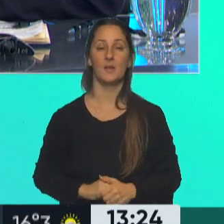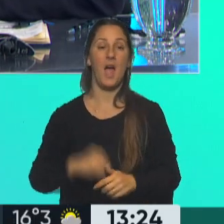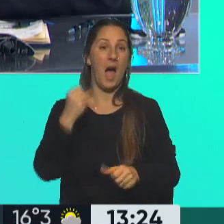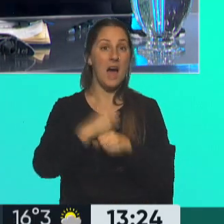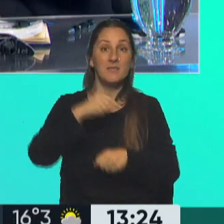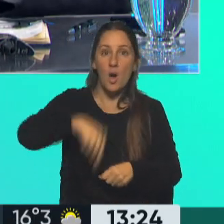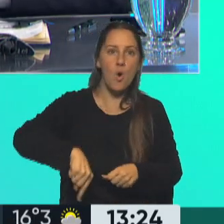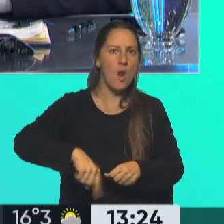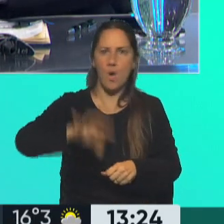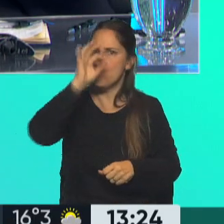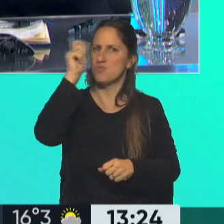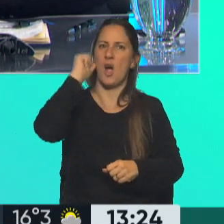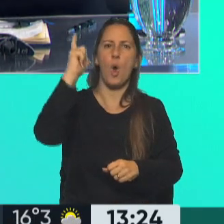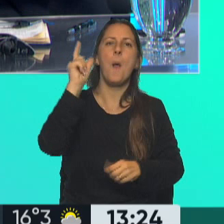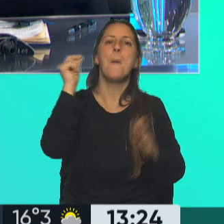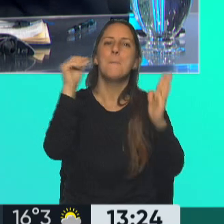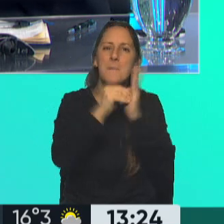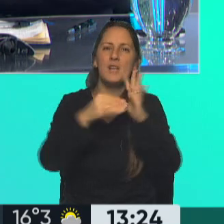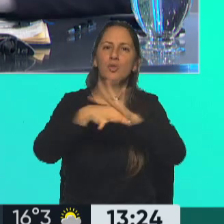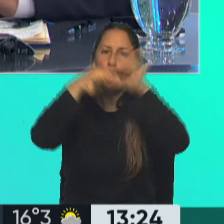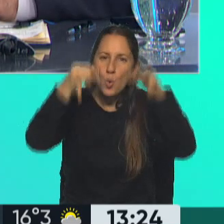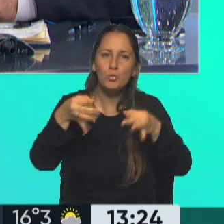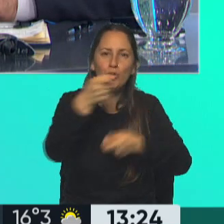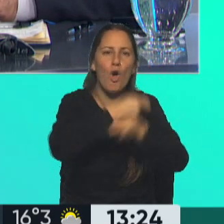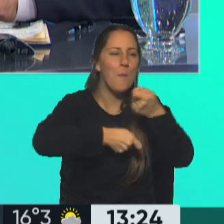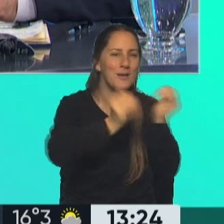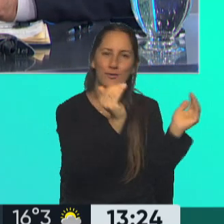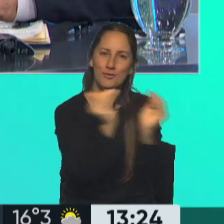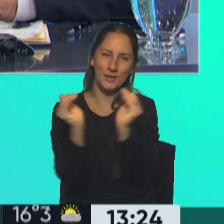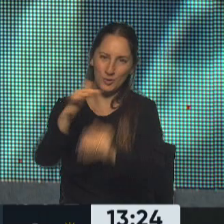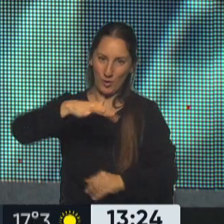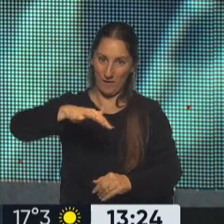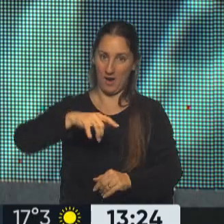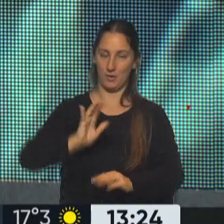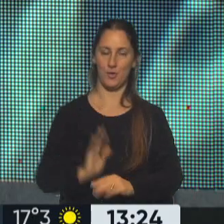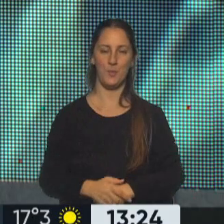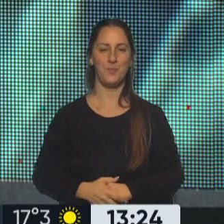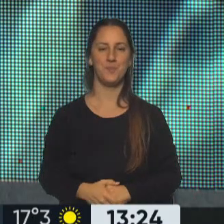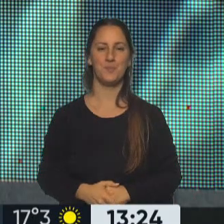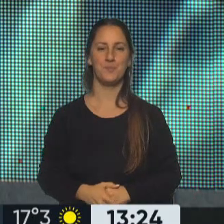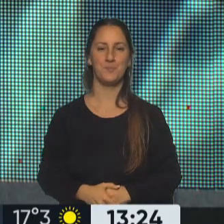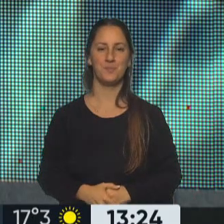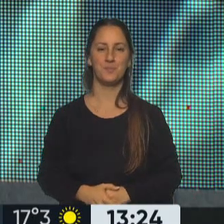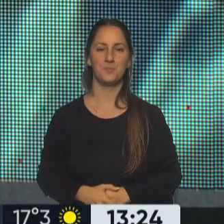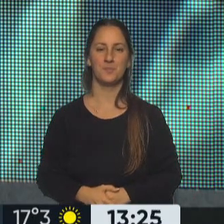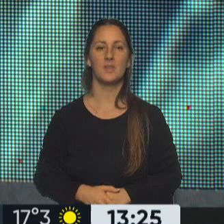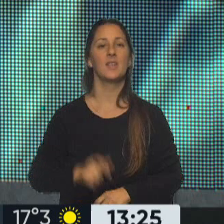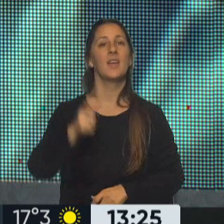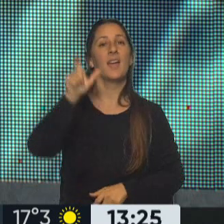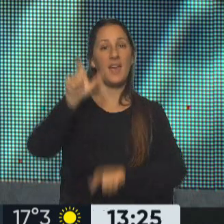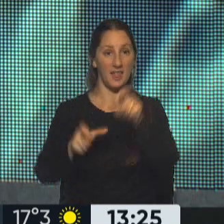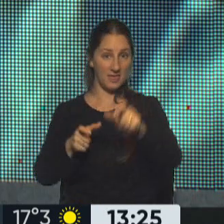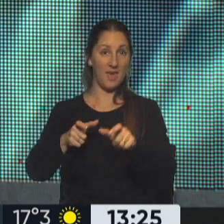nunca se pudo lograr, que Precios Justos también llegue a los comercios de barrio. Bien, también es cierto que decíamos, lo pedían los